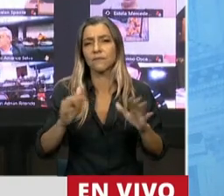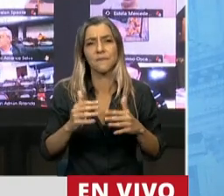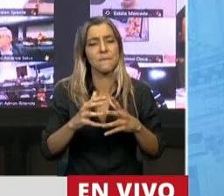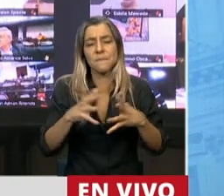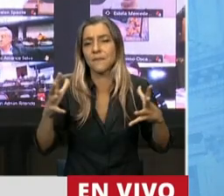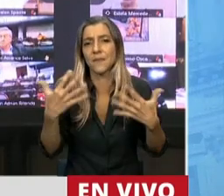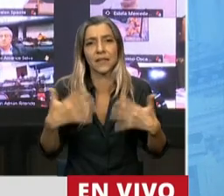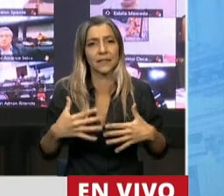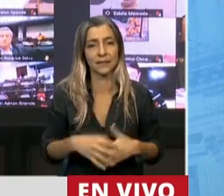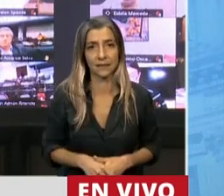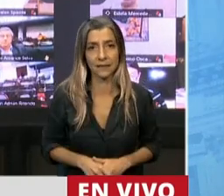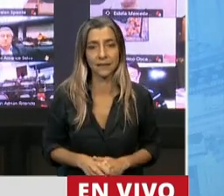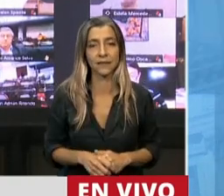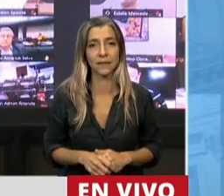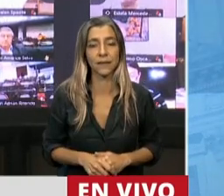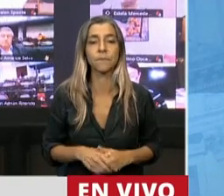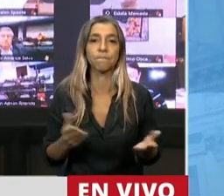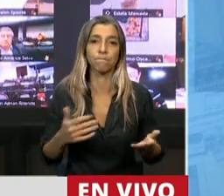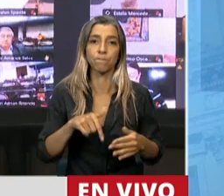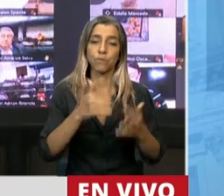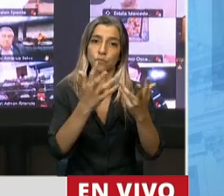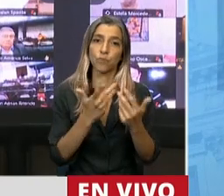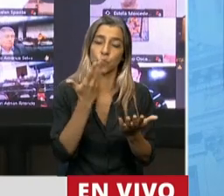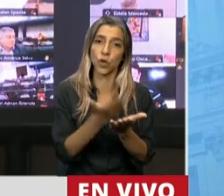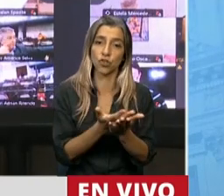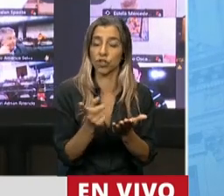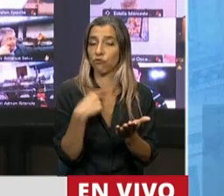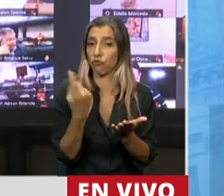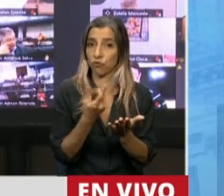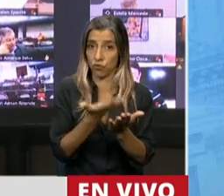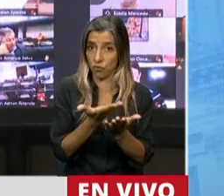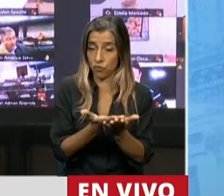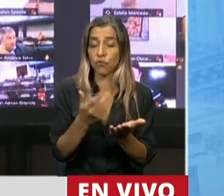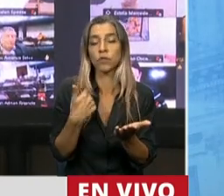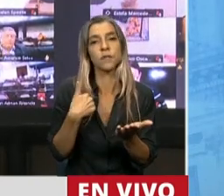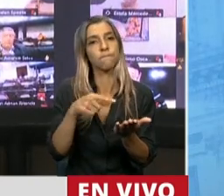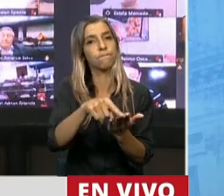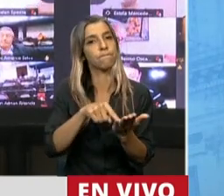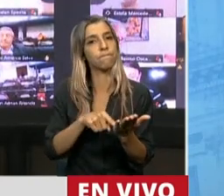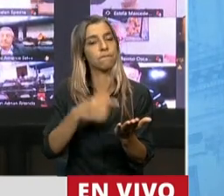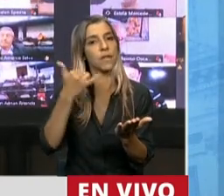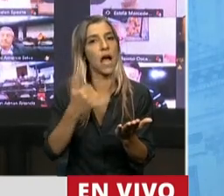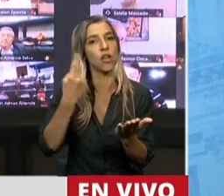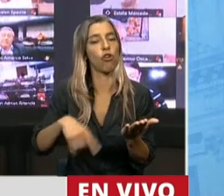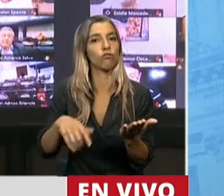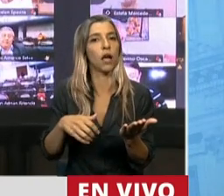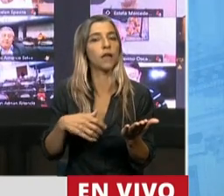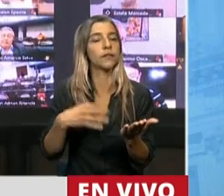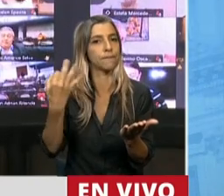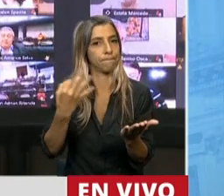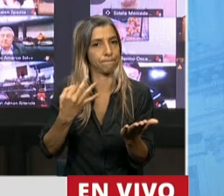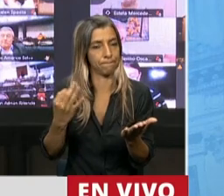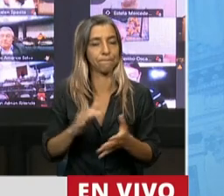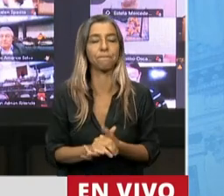multiplica mucho más. El proyecto que hoy estamos planteando, Presidente, tiene muchas virtudes. Tenemos poco